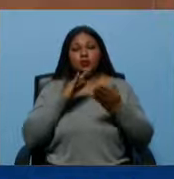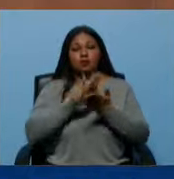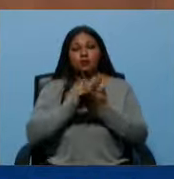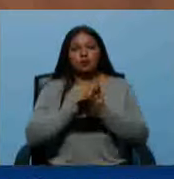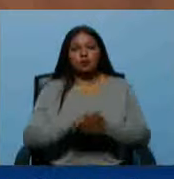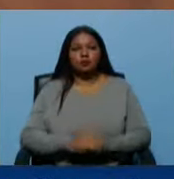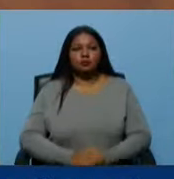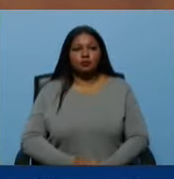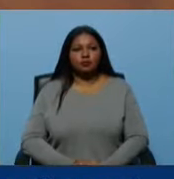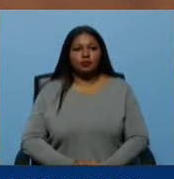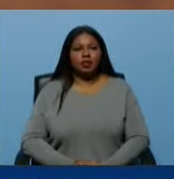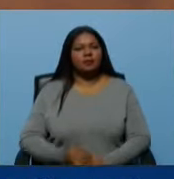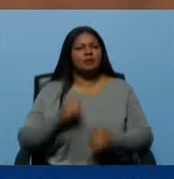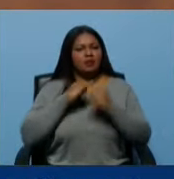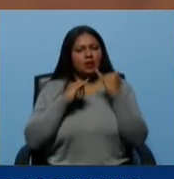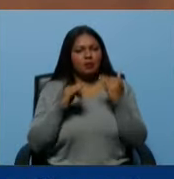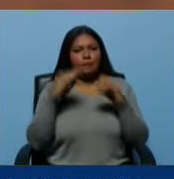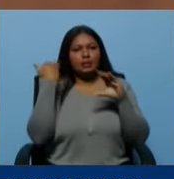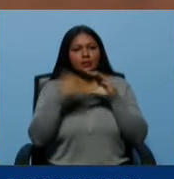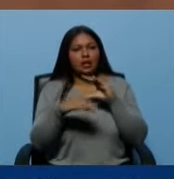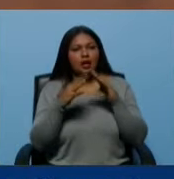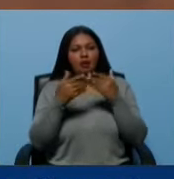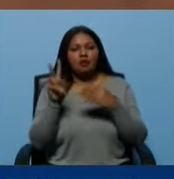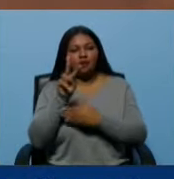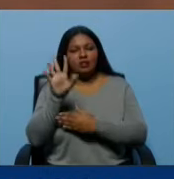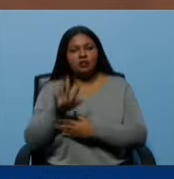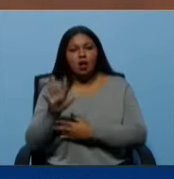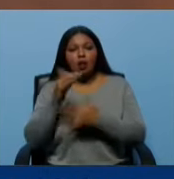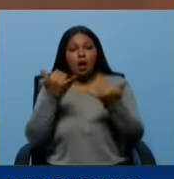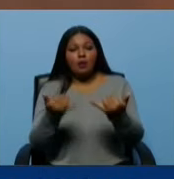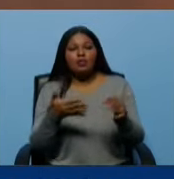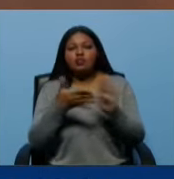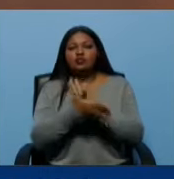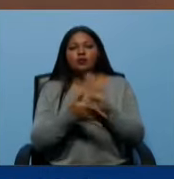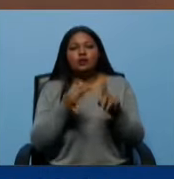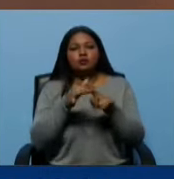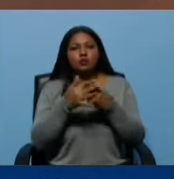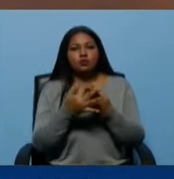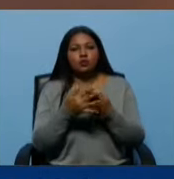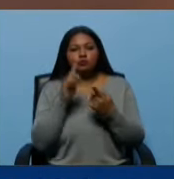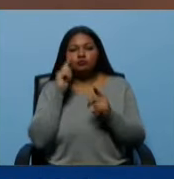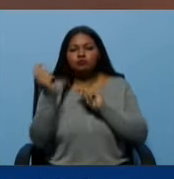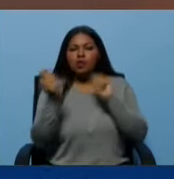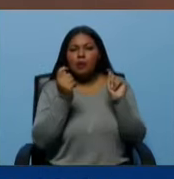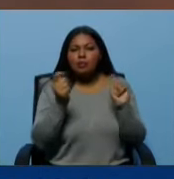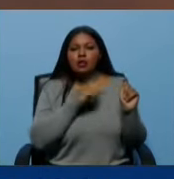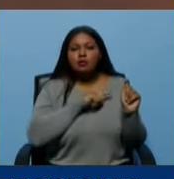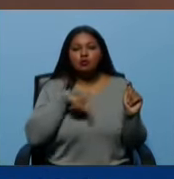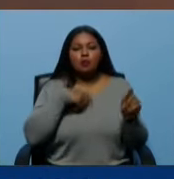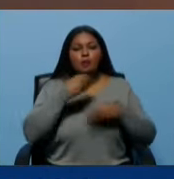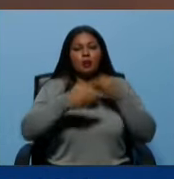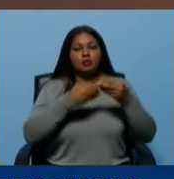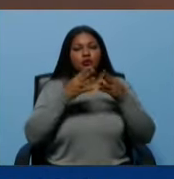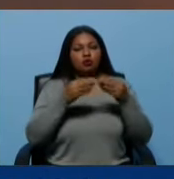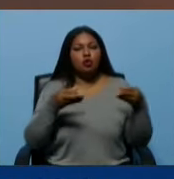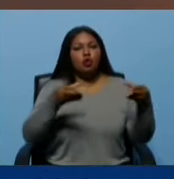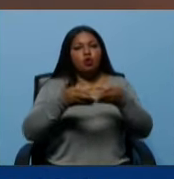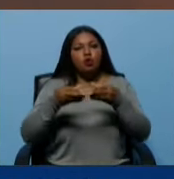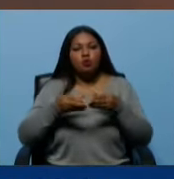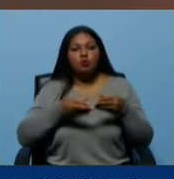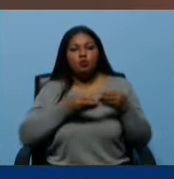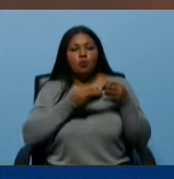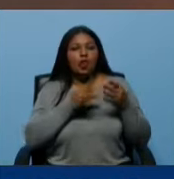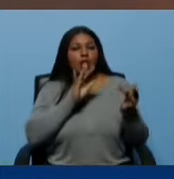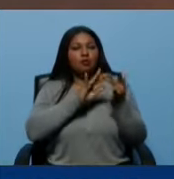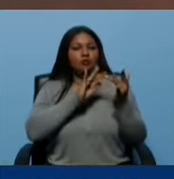Diputado, ya para cerrar un mensaje a los venezolanos en este momento sobre este gran debate que creo que se va a dar en todos los sectores a través de